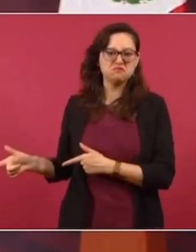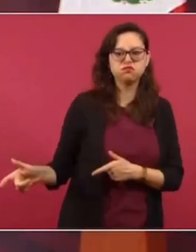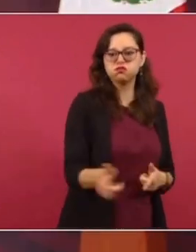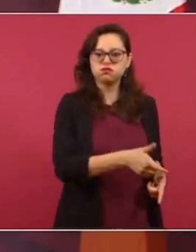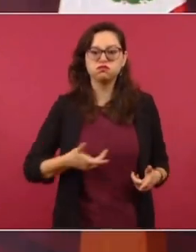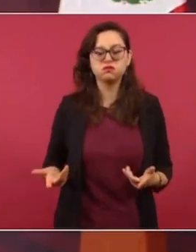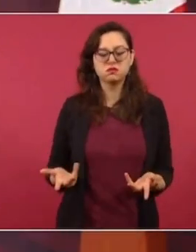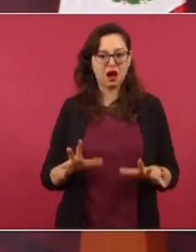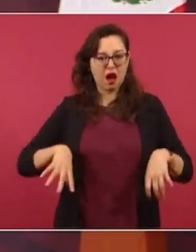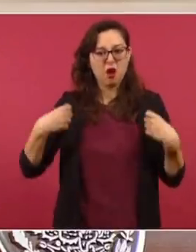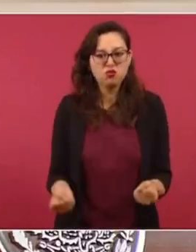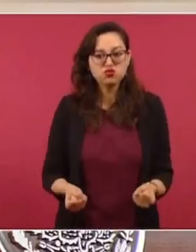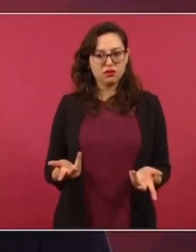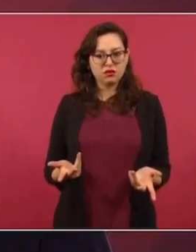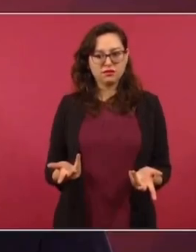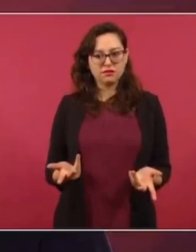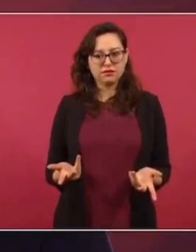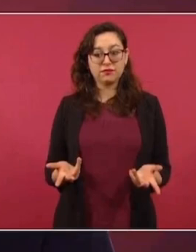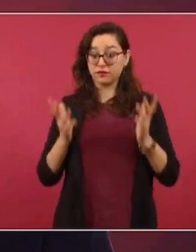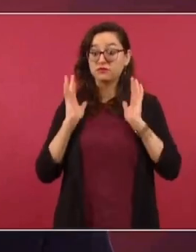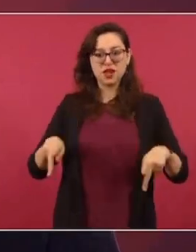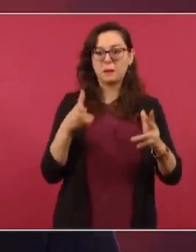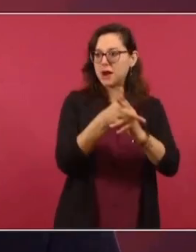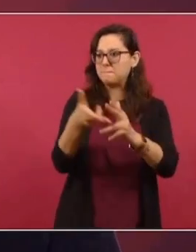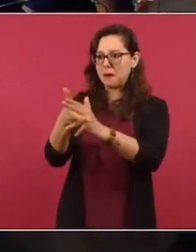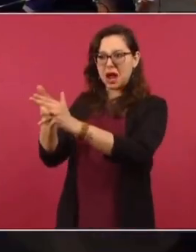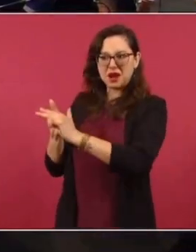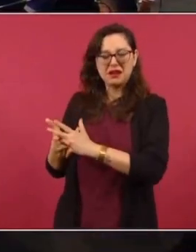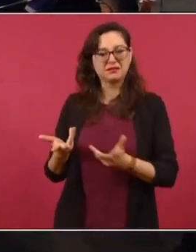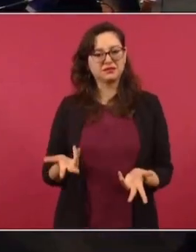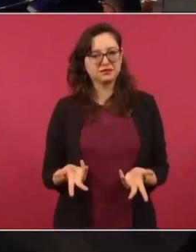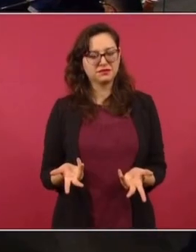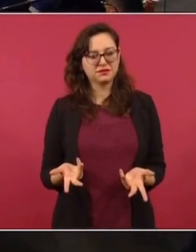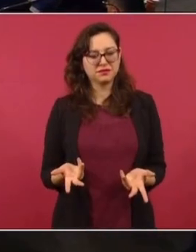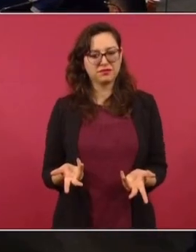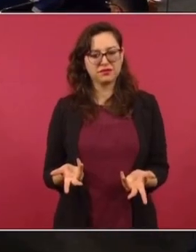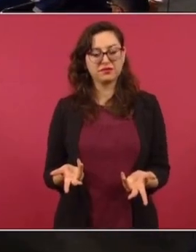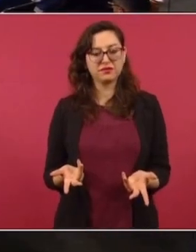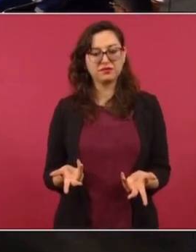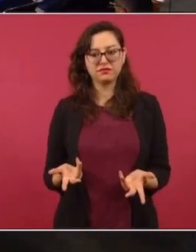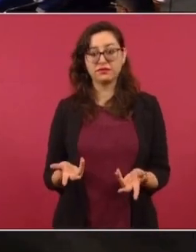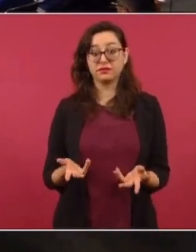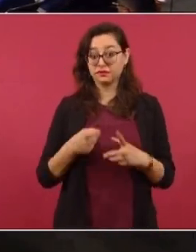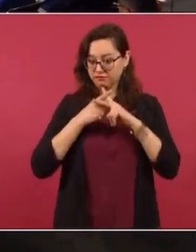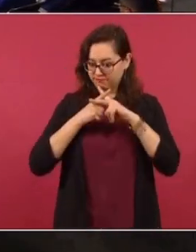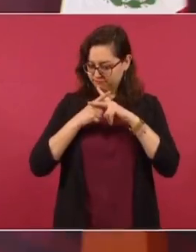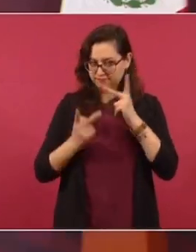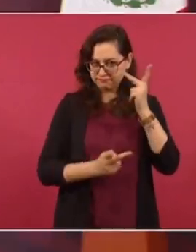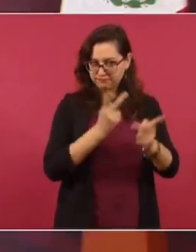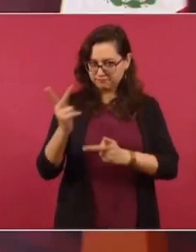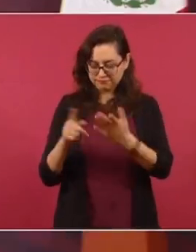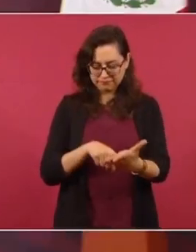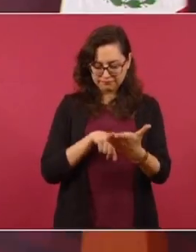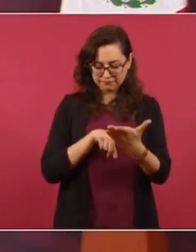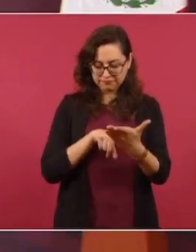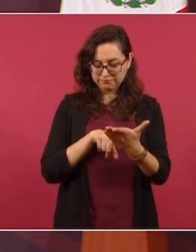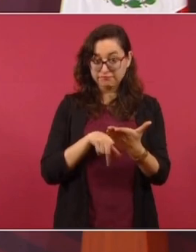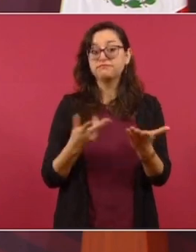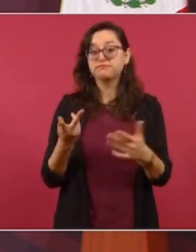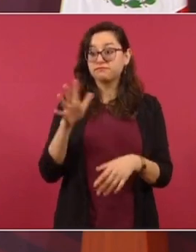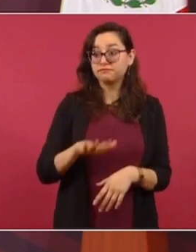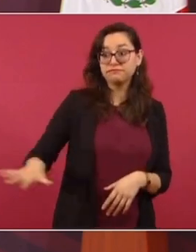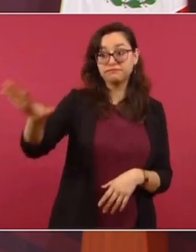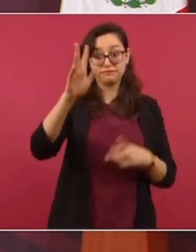fuerza, ya van más de 60 asesinados. Y en esas mismas encuestas la mayoría de la gente de Perú